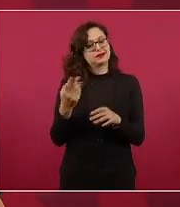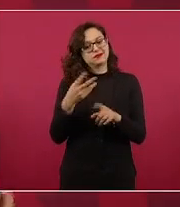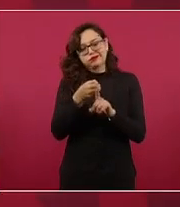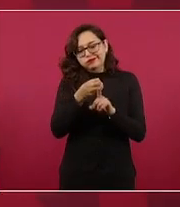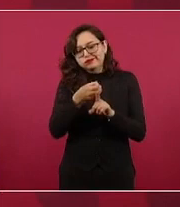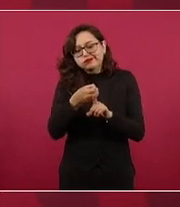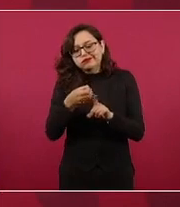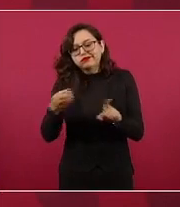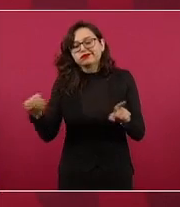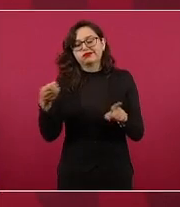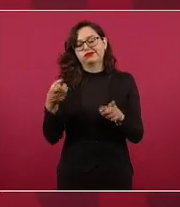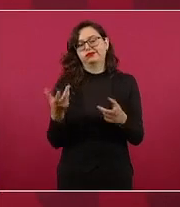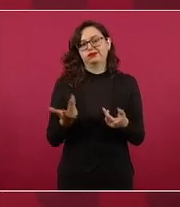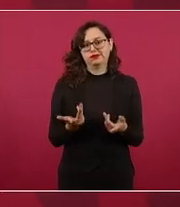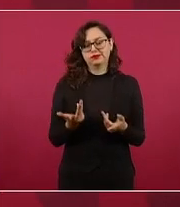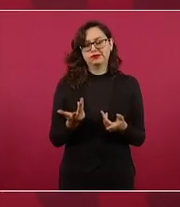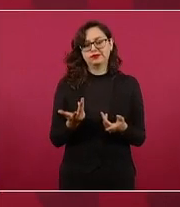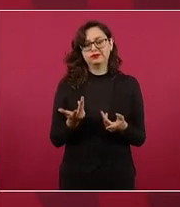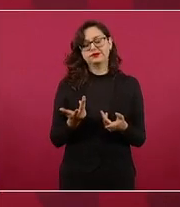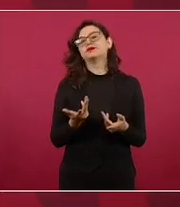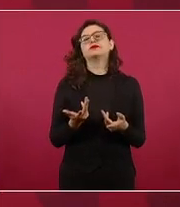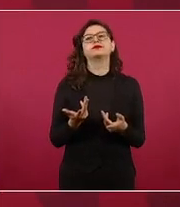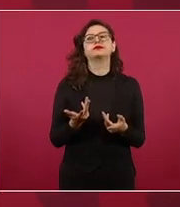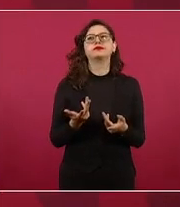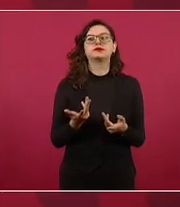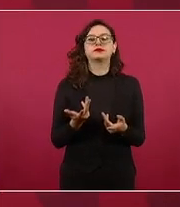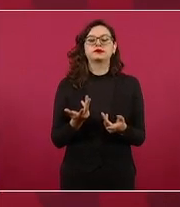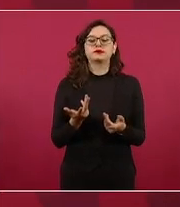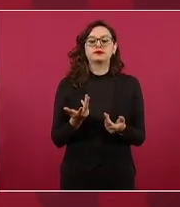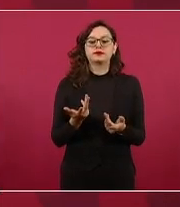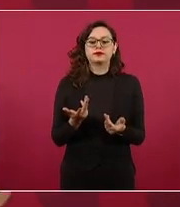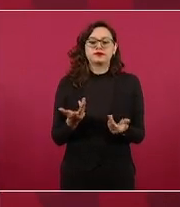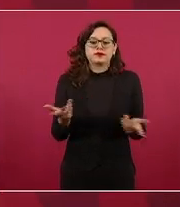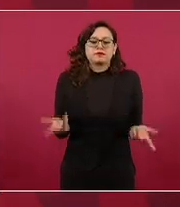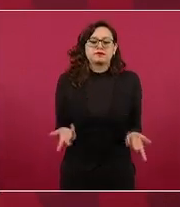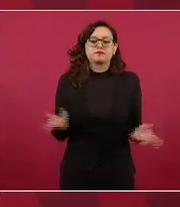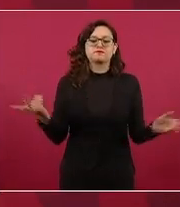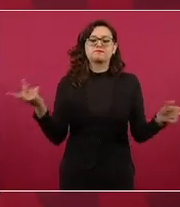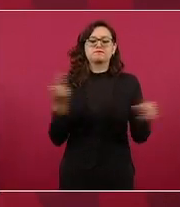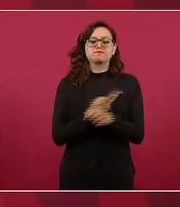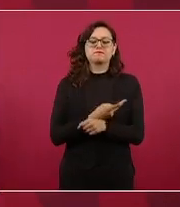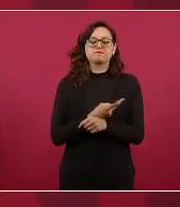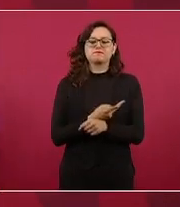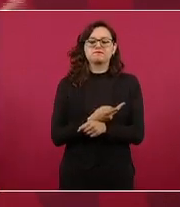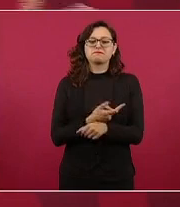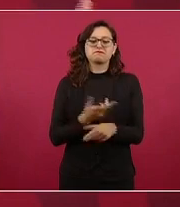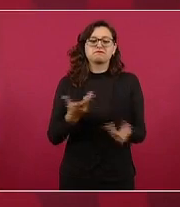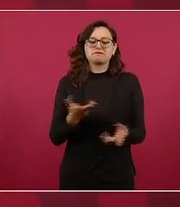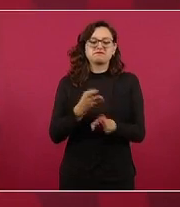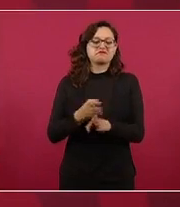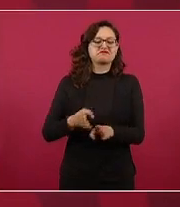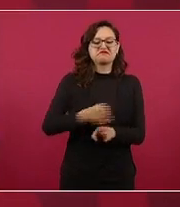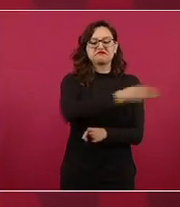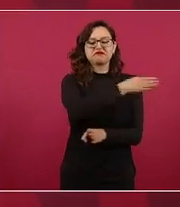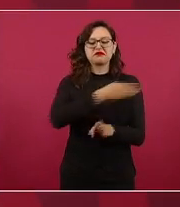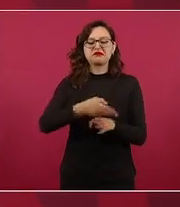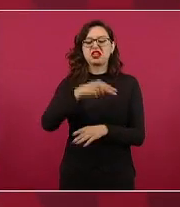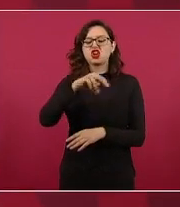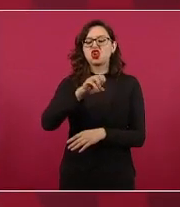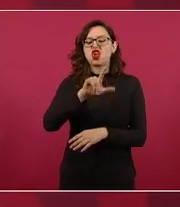Esto se olvidó durante el periodo neoliberal.